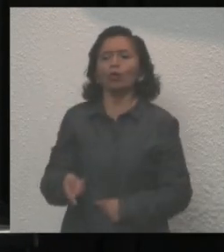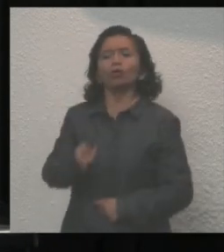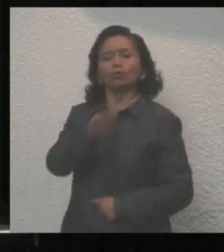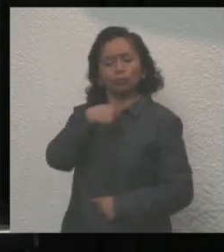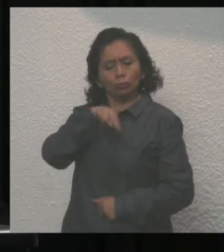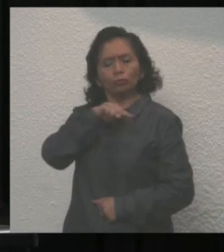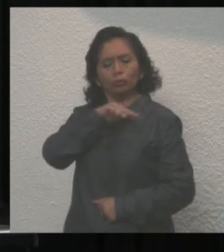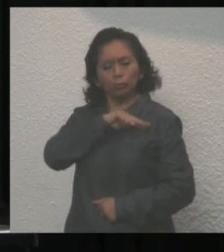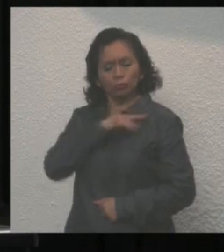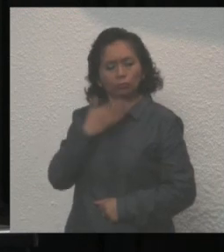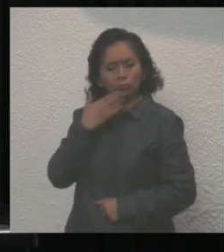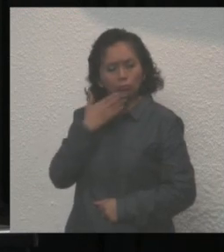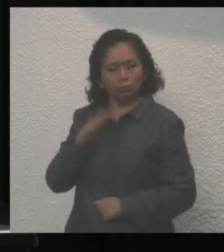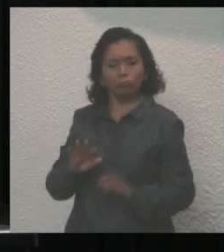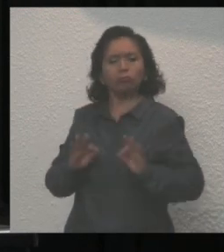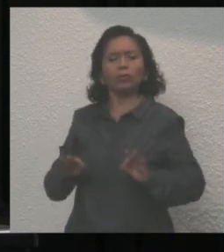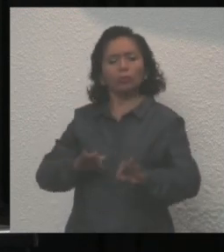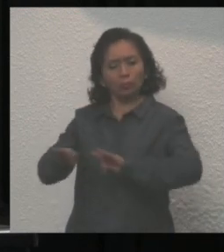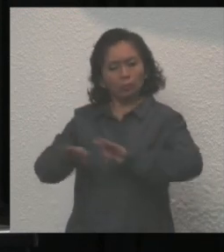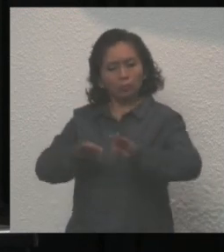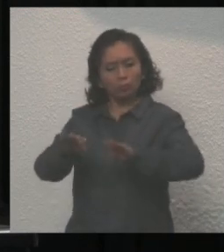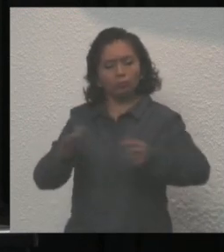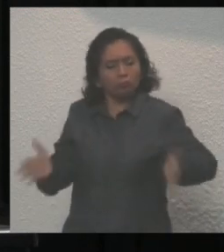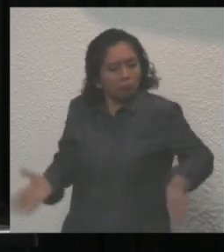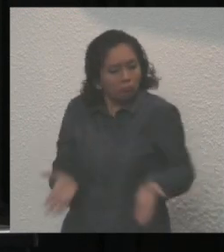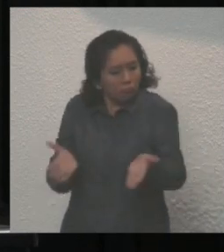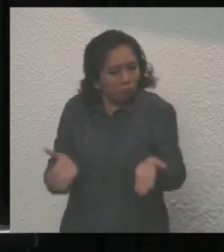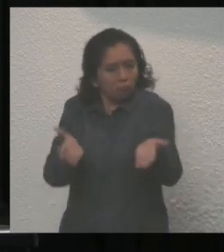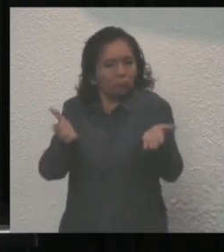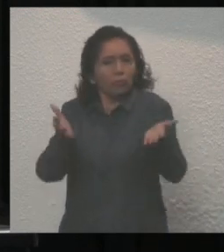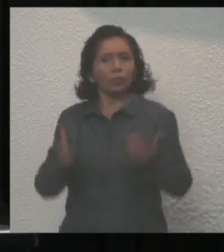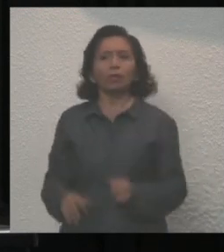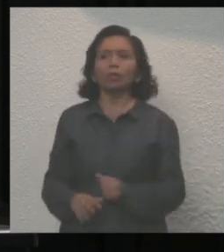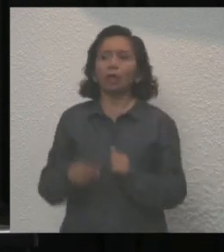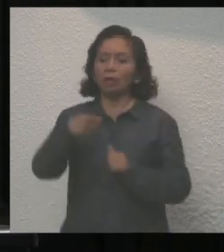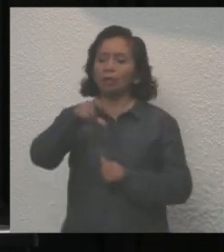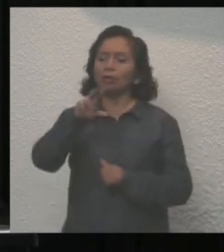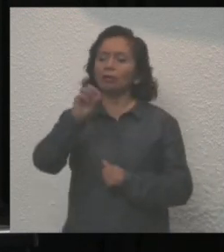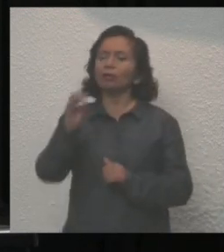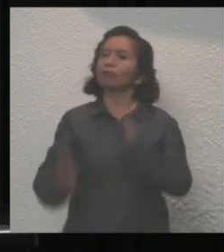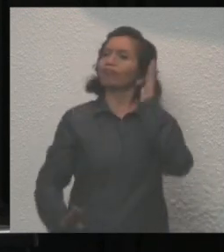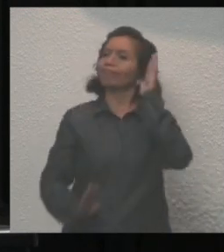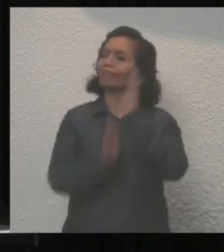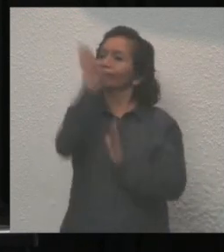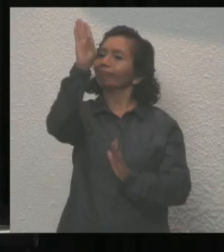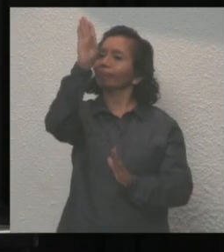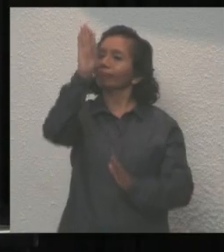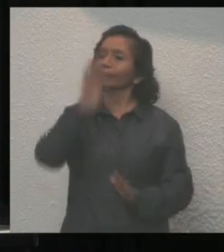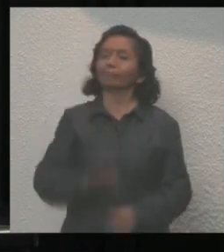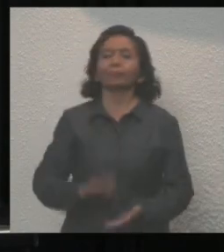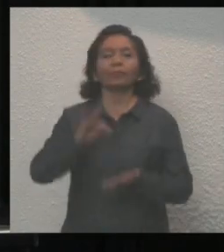gobernador para que así sea que venga lo mejor para Quintana Roo muchas gracias